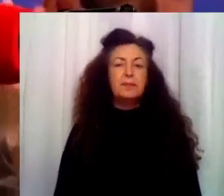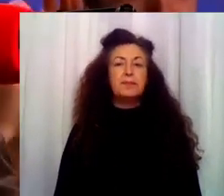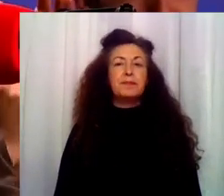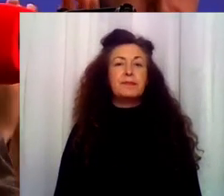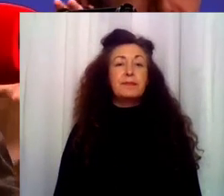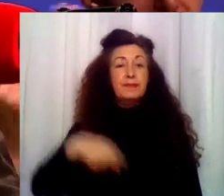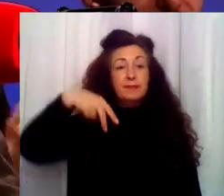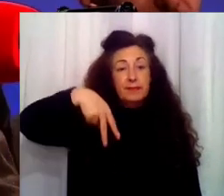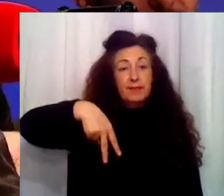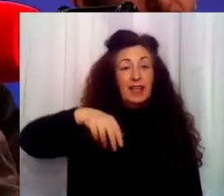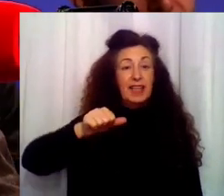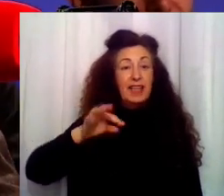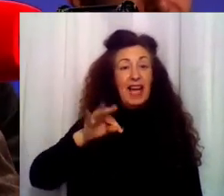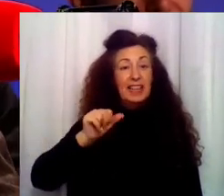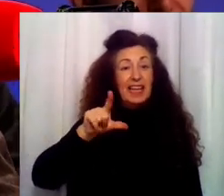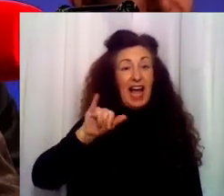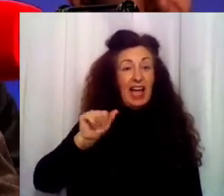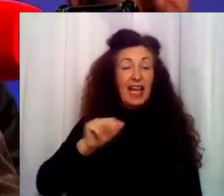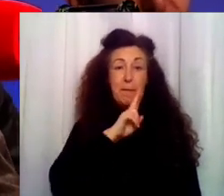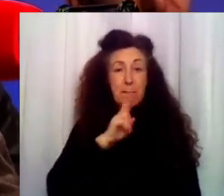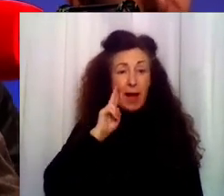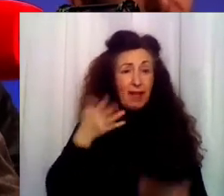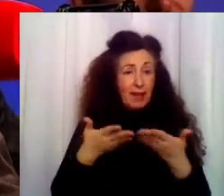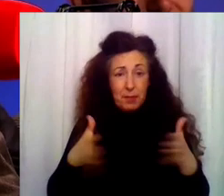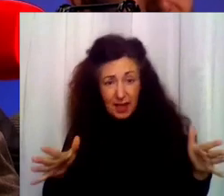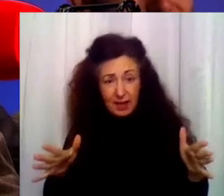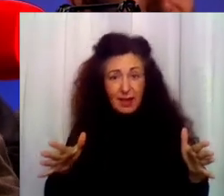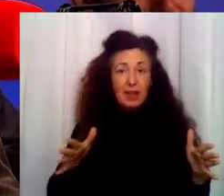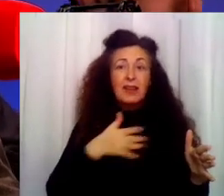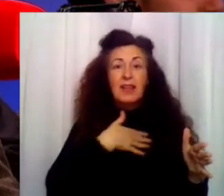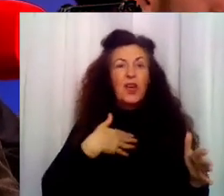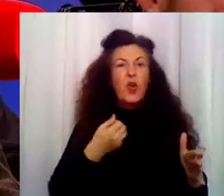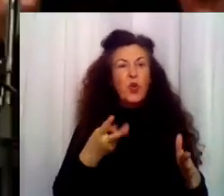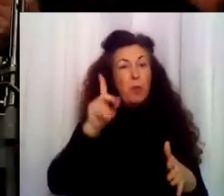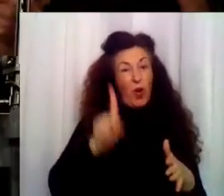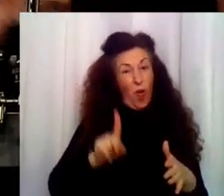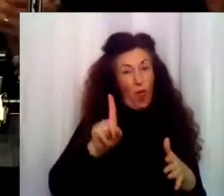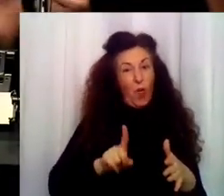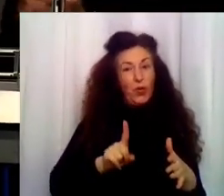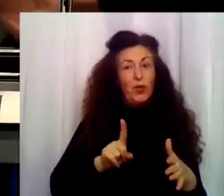Como Natalia, la madre desorientada que se niega a no ser la número uno, Cecilia Freire.